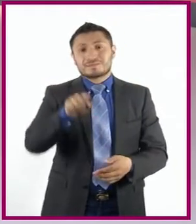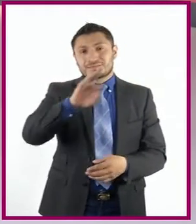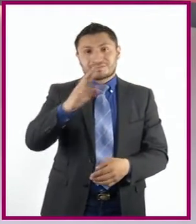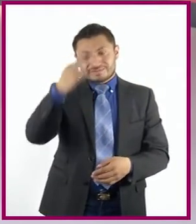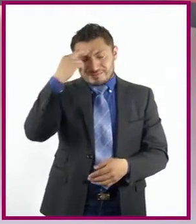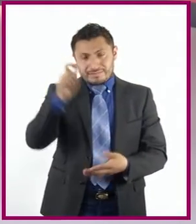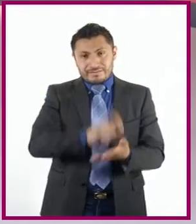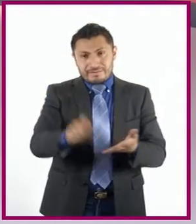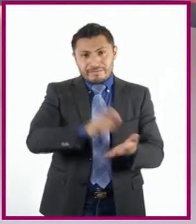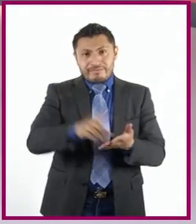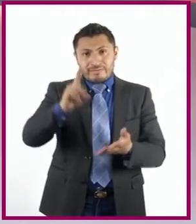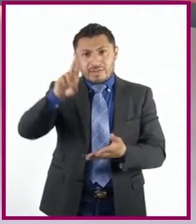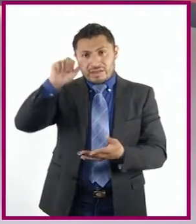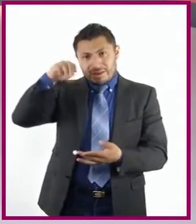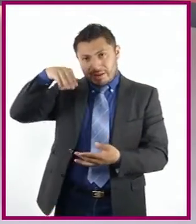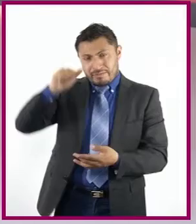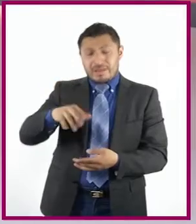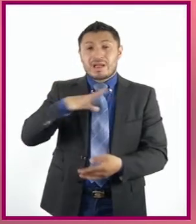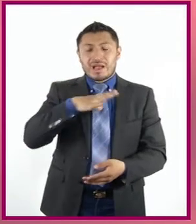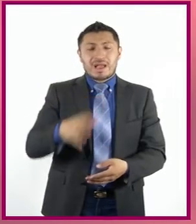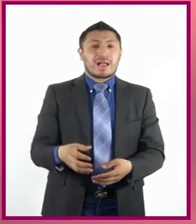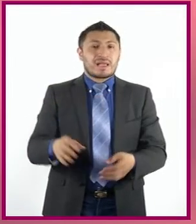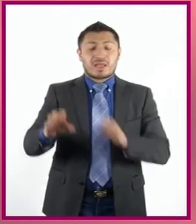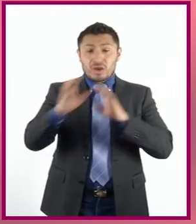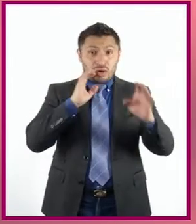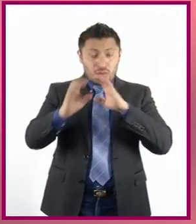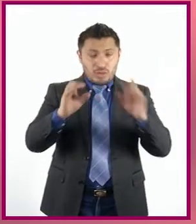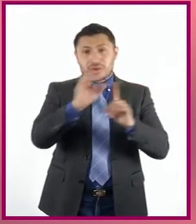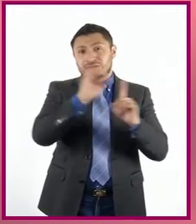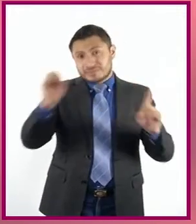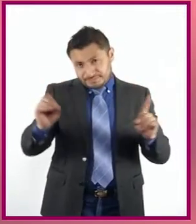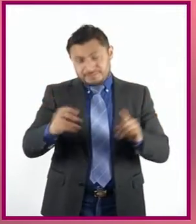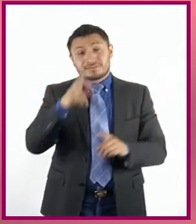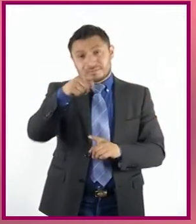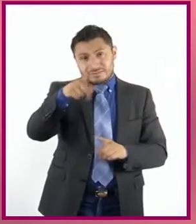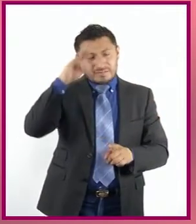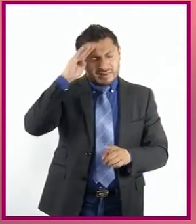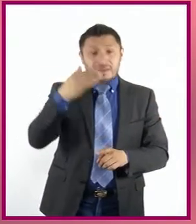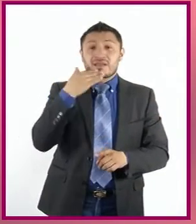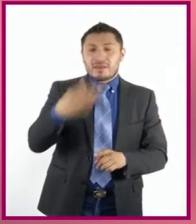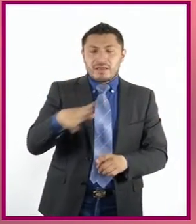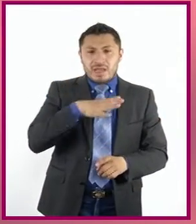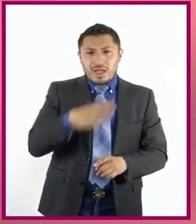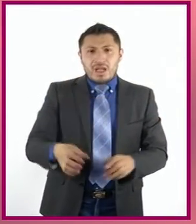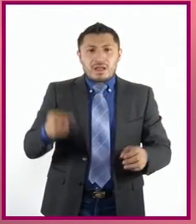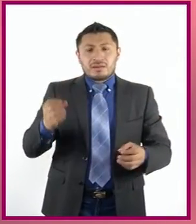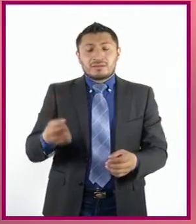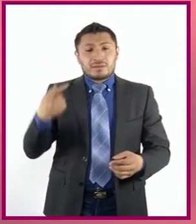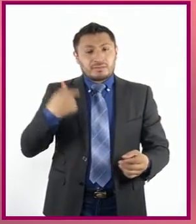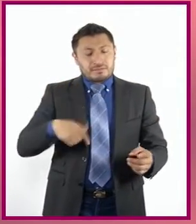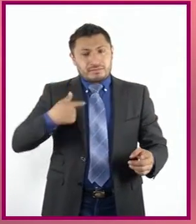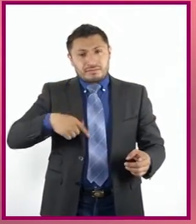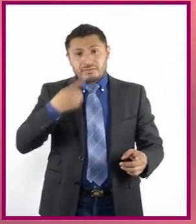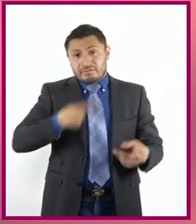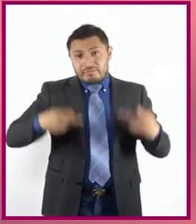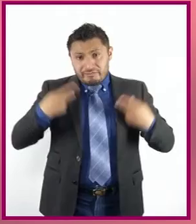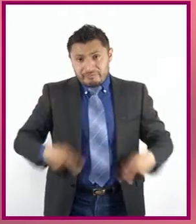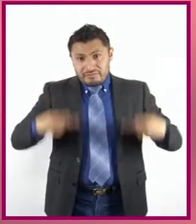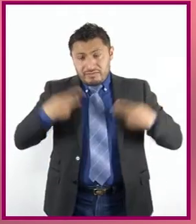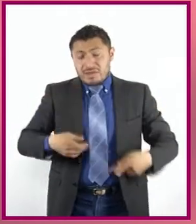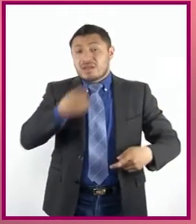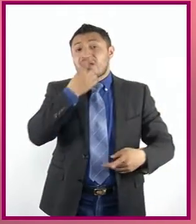texto dramático es un proceso comunicativo. Si lo piensan bien, existe un emisor que puede ser el autor,